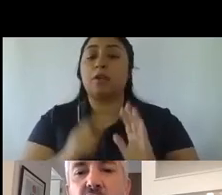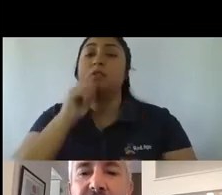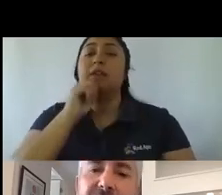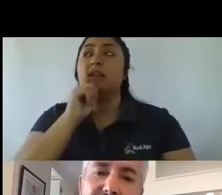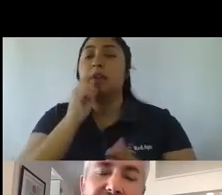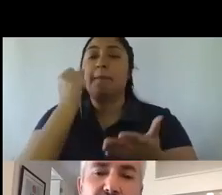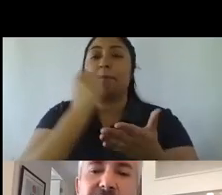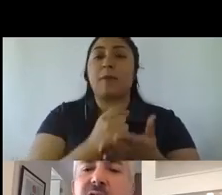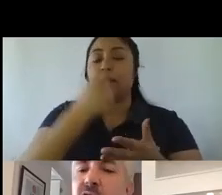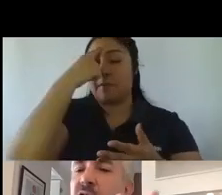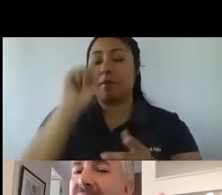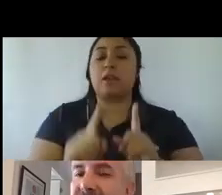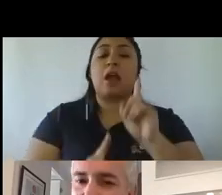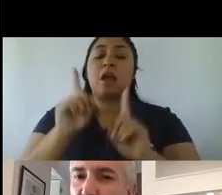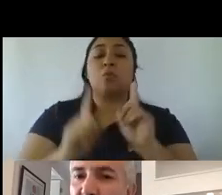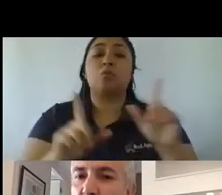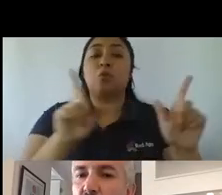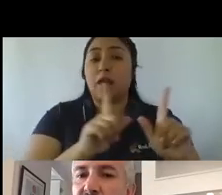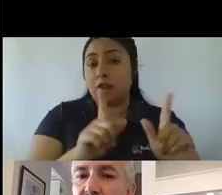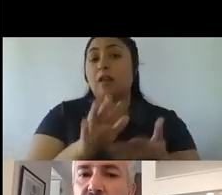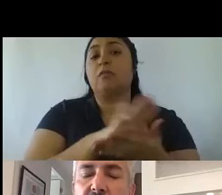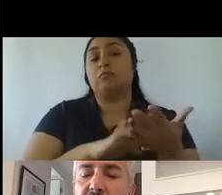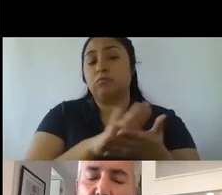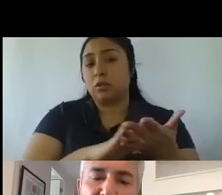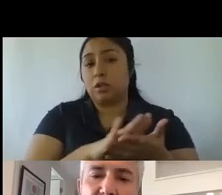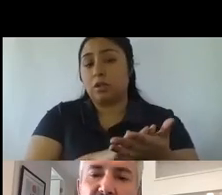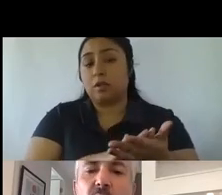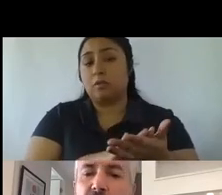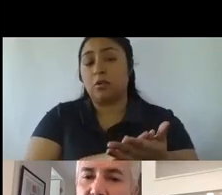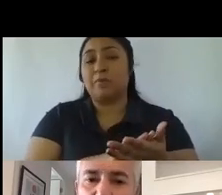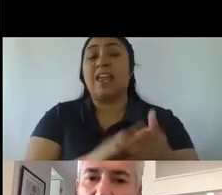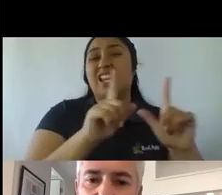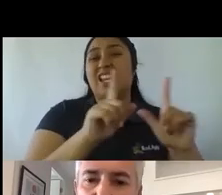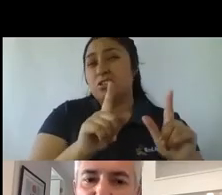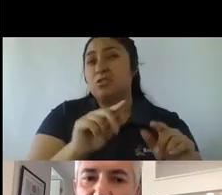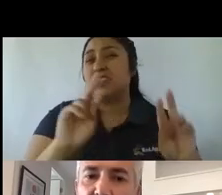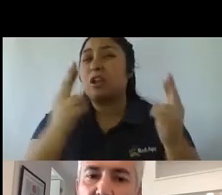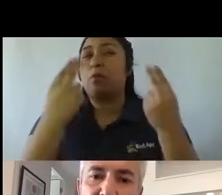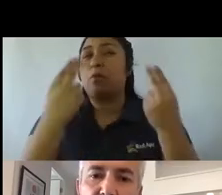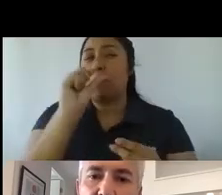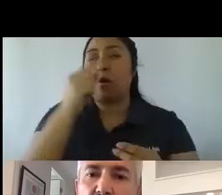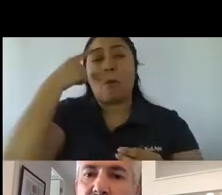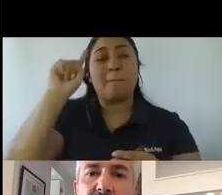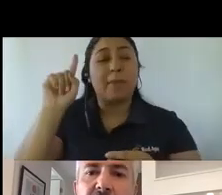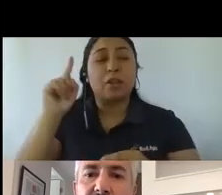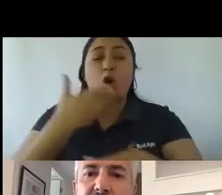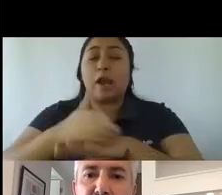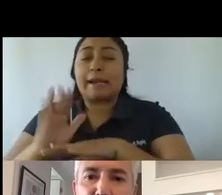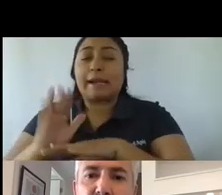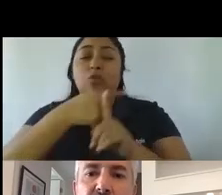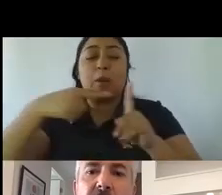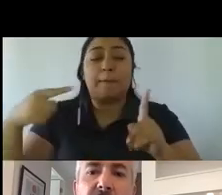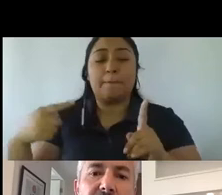ciertos canales. En el caso de televisión se ha recuperado un poquitito en el último tiempo, pero en el caso del resto de los medios vemos ahora que